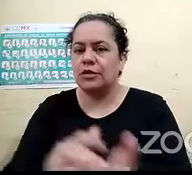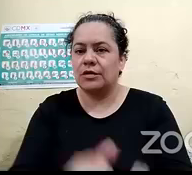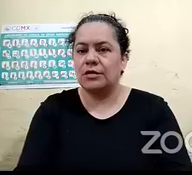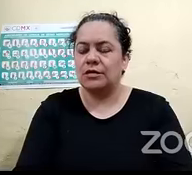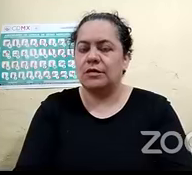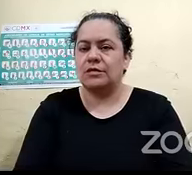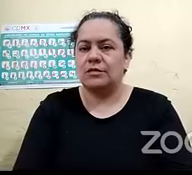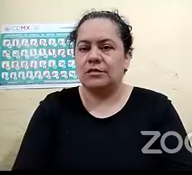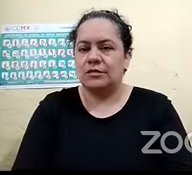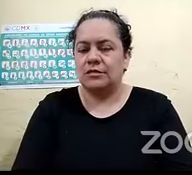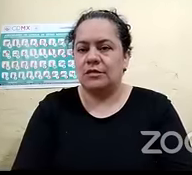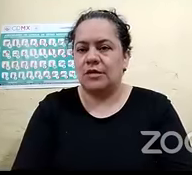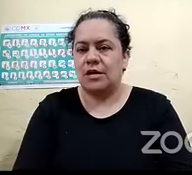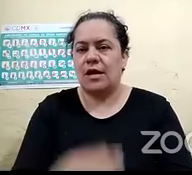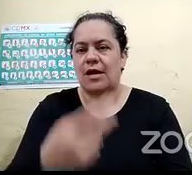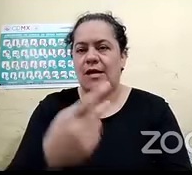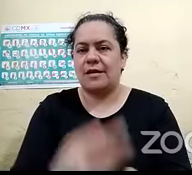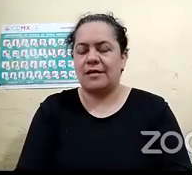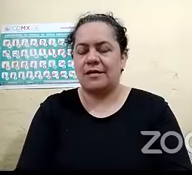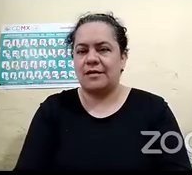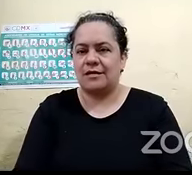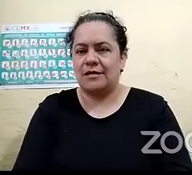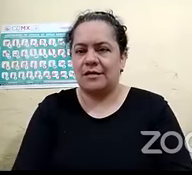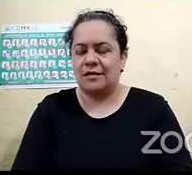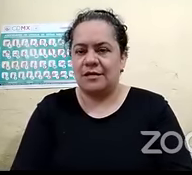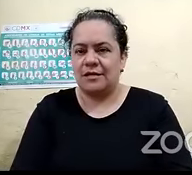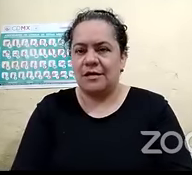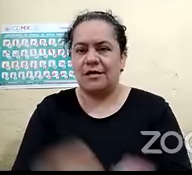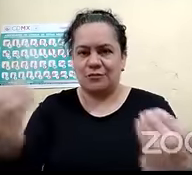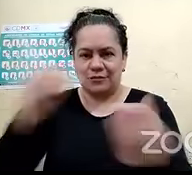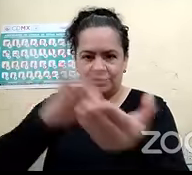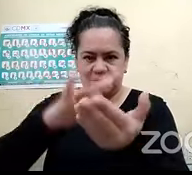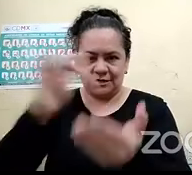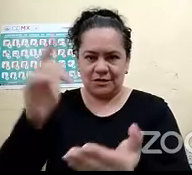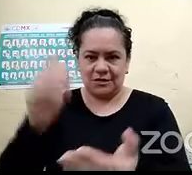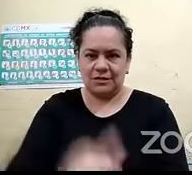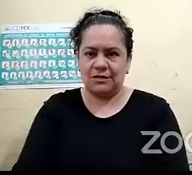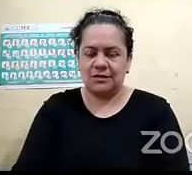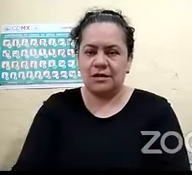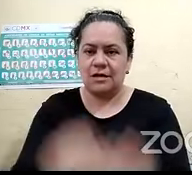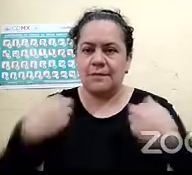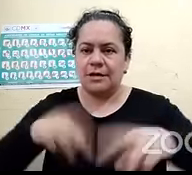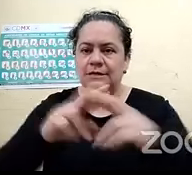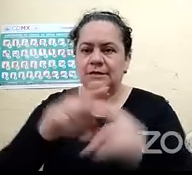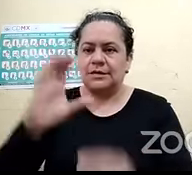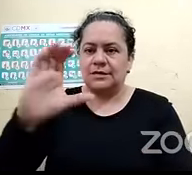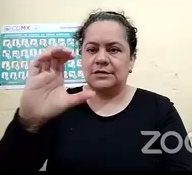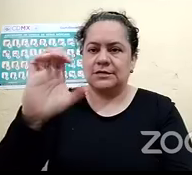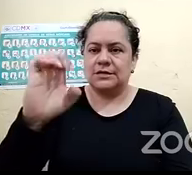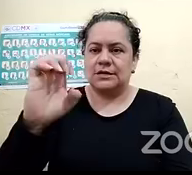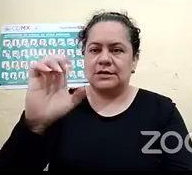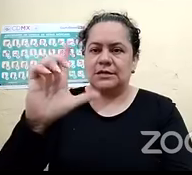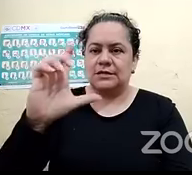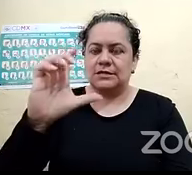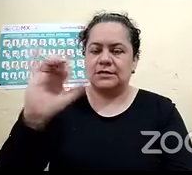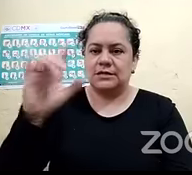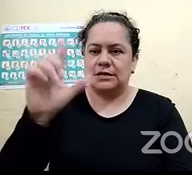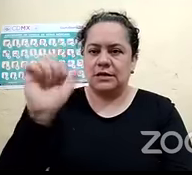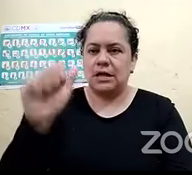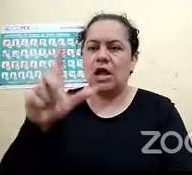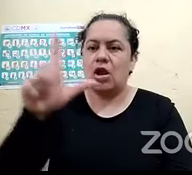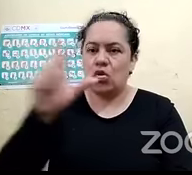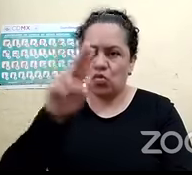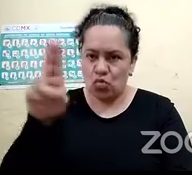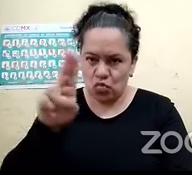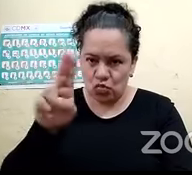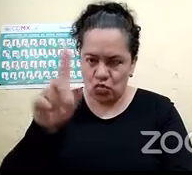realizar este programa en el caso dar las gracias a la maestra Cecilia Castro a Luz y a Paola Rodea que me ayudaron a